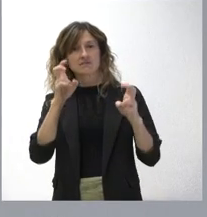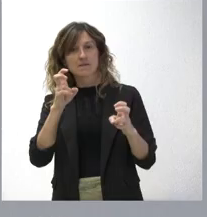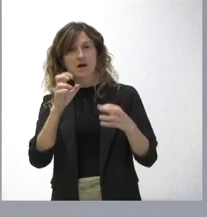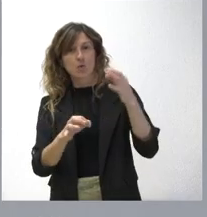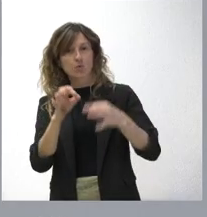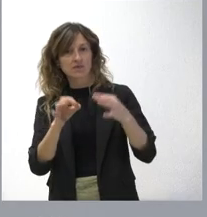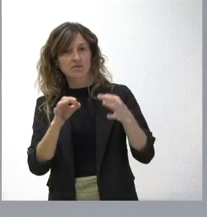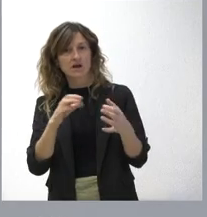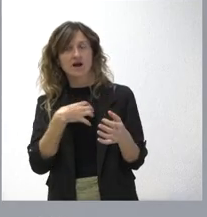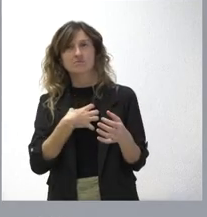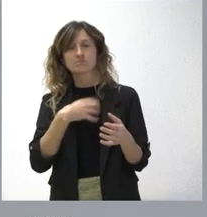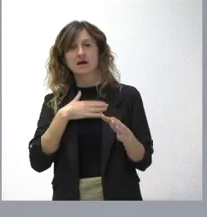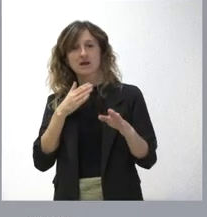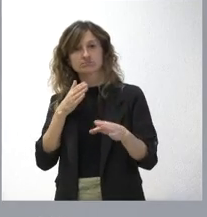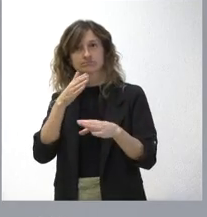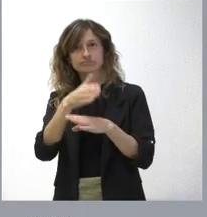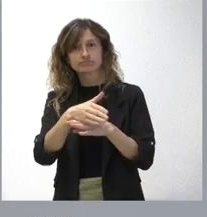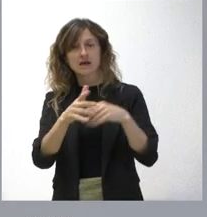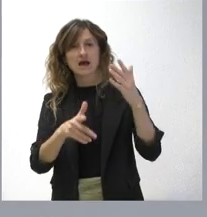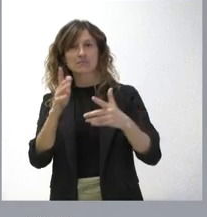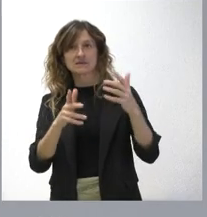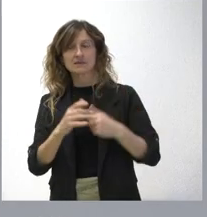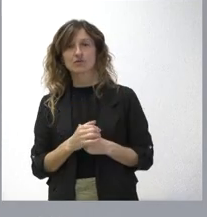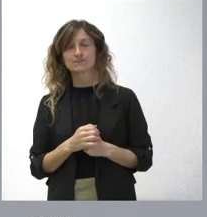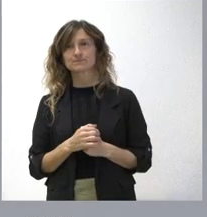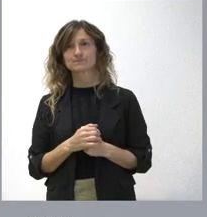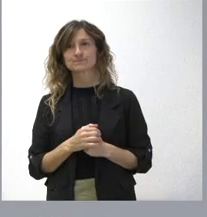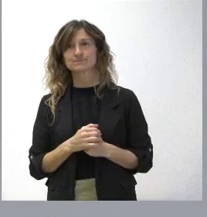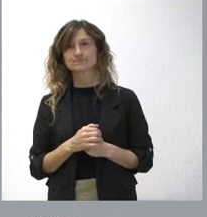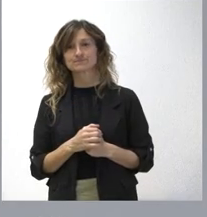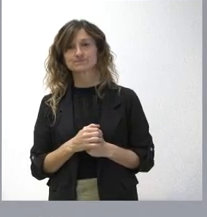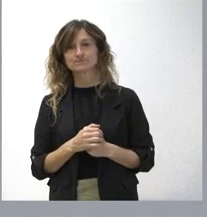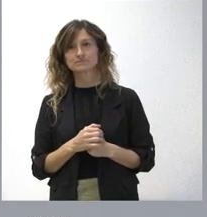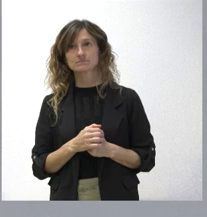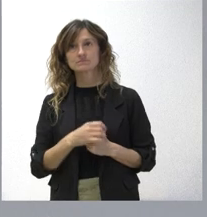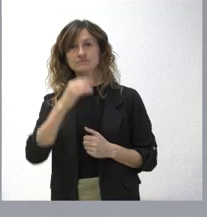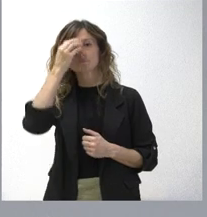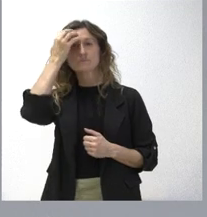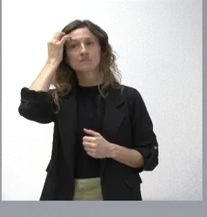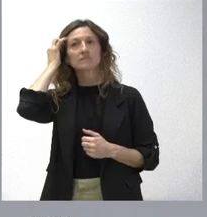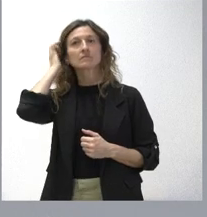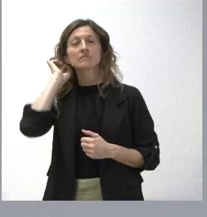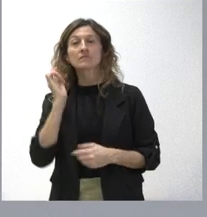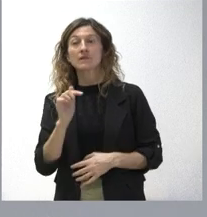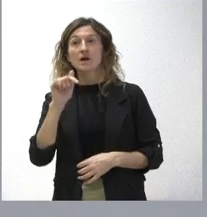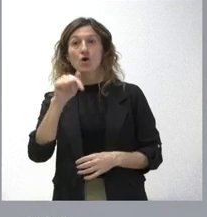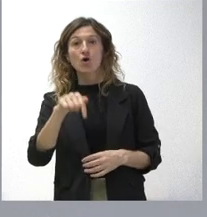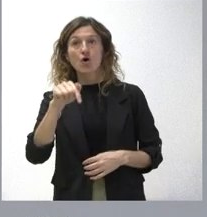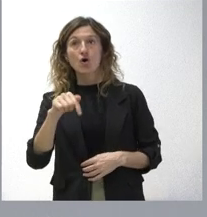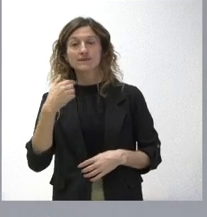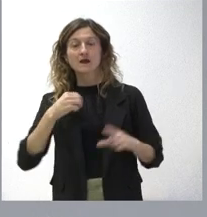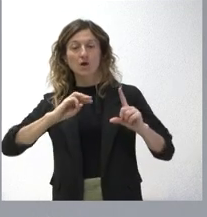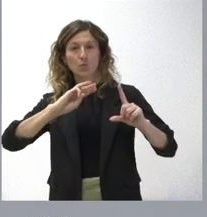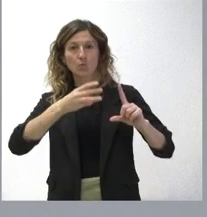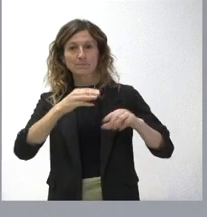que puedan presentarse en la Administración. Una vez que hoy está ya colgado en el portal